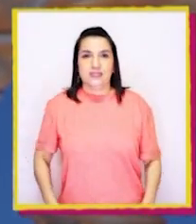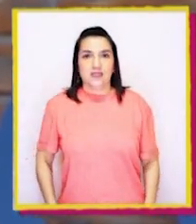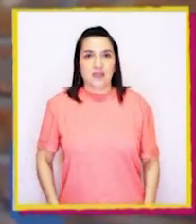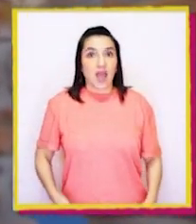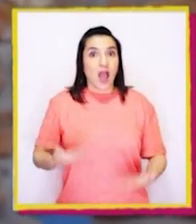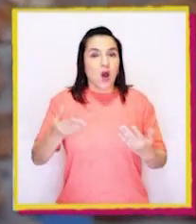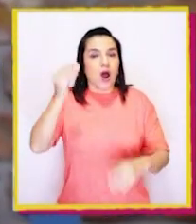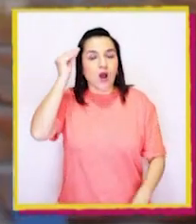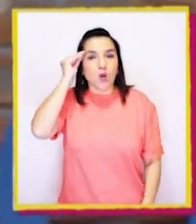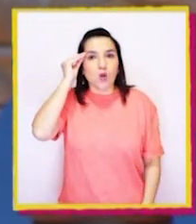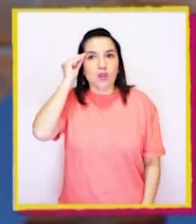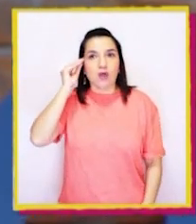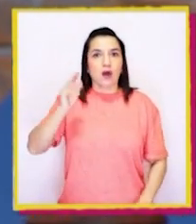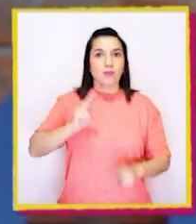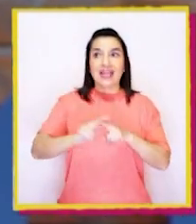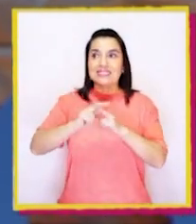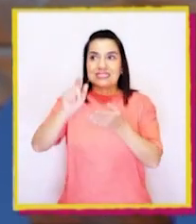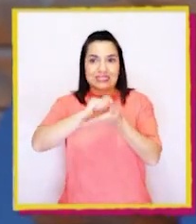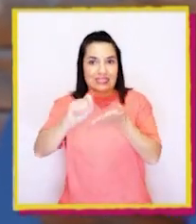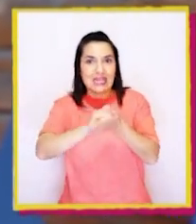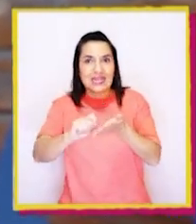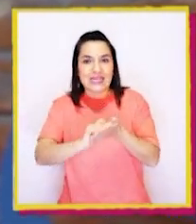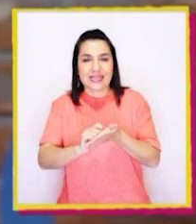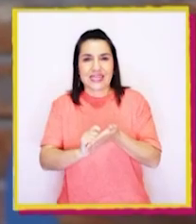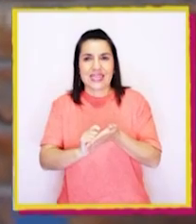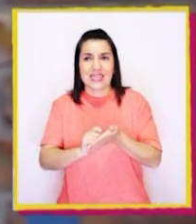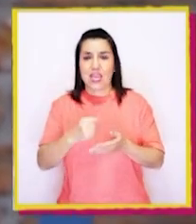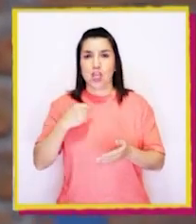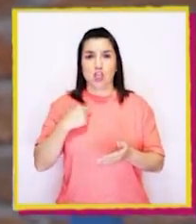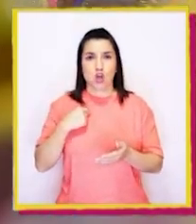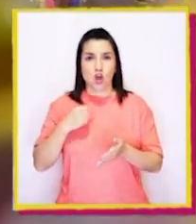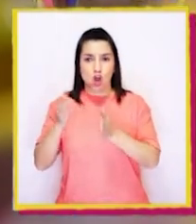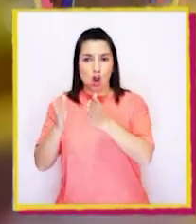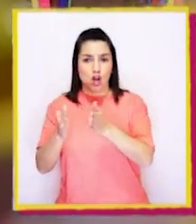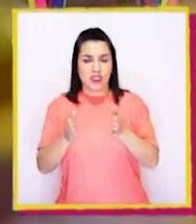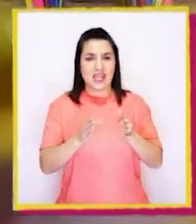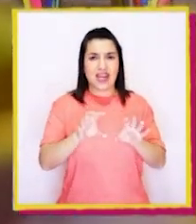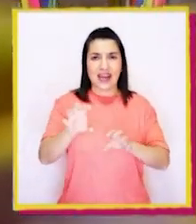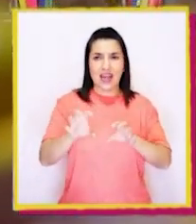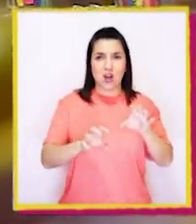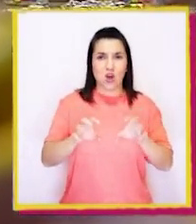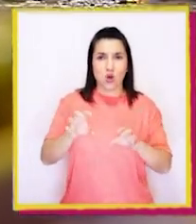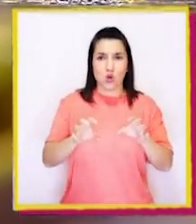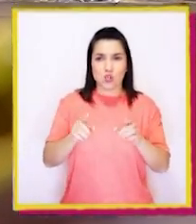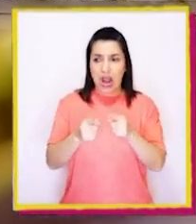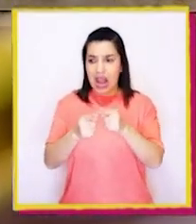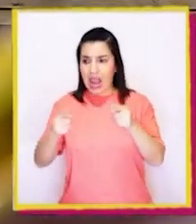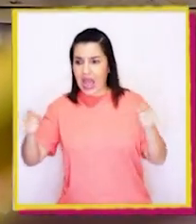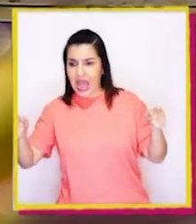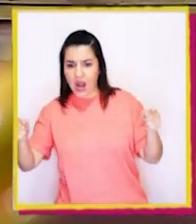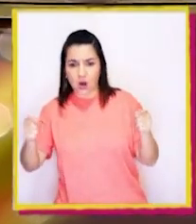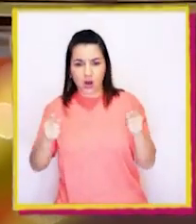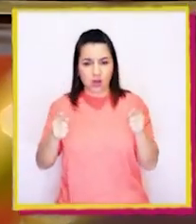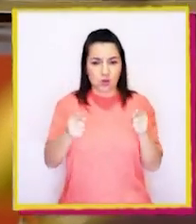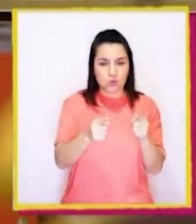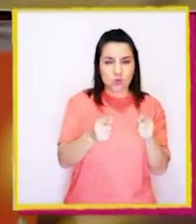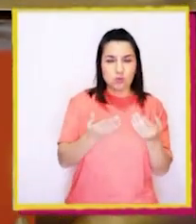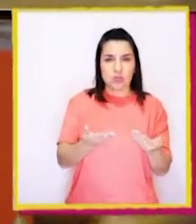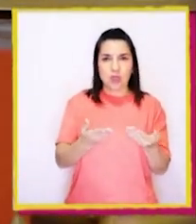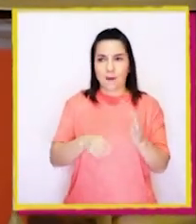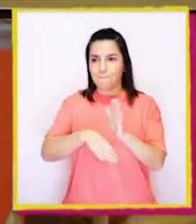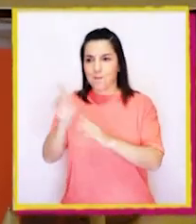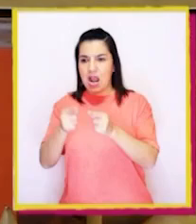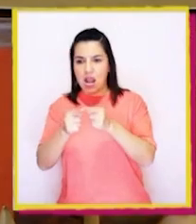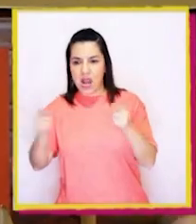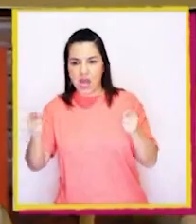¡Uy! Acabo de acordarme de que tengo que hacer una tarea. Tengo que ordenar algunas cosas según su longitud. Es decir,